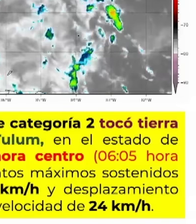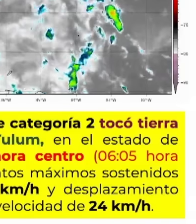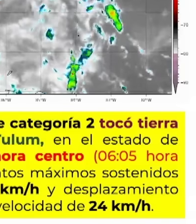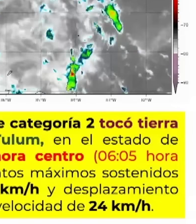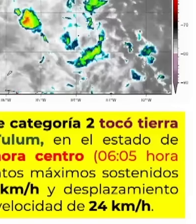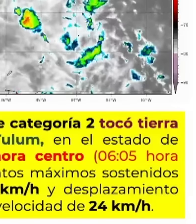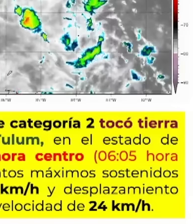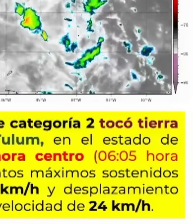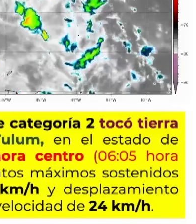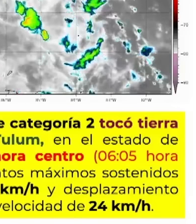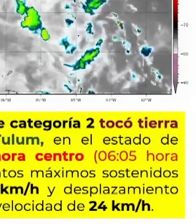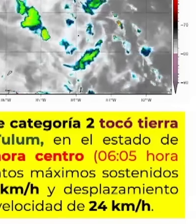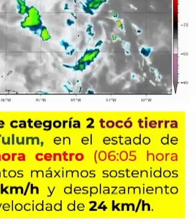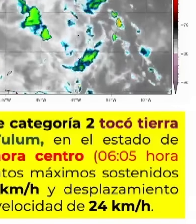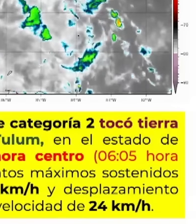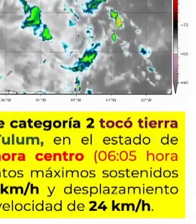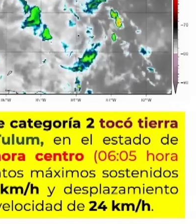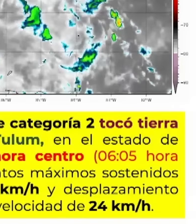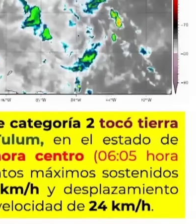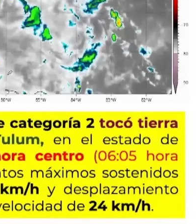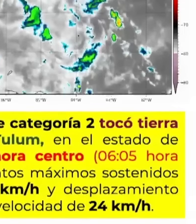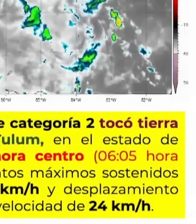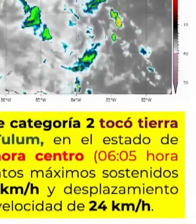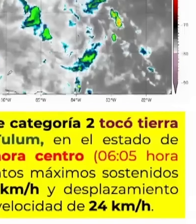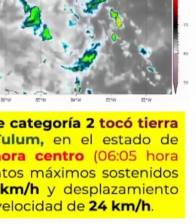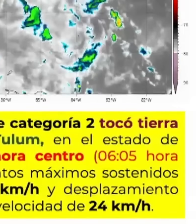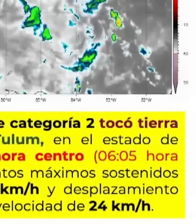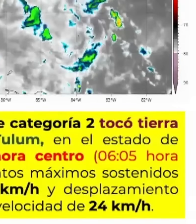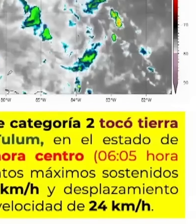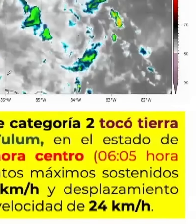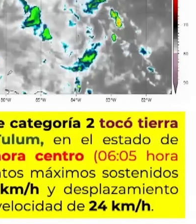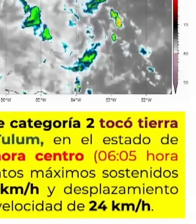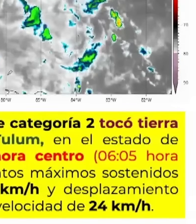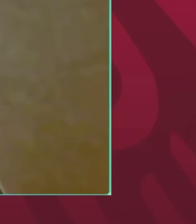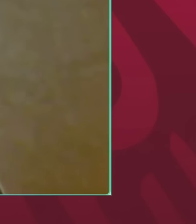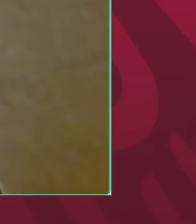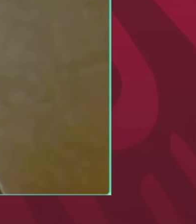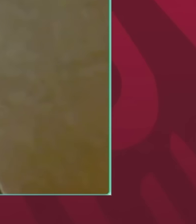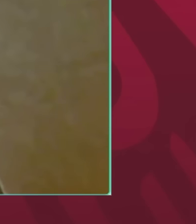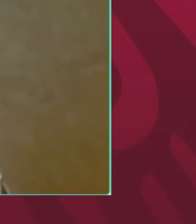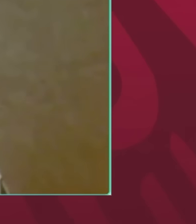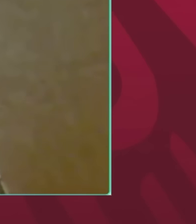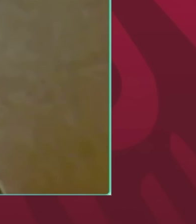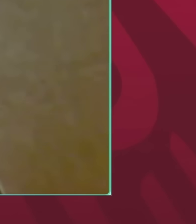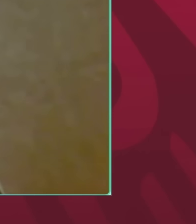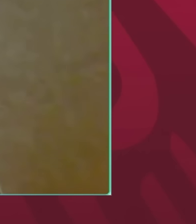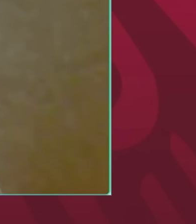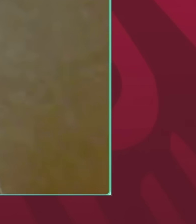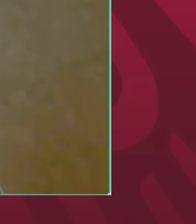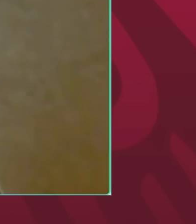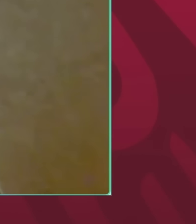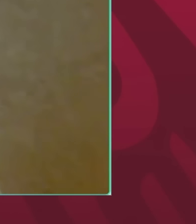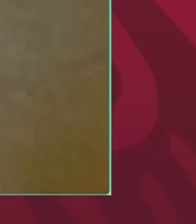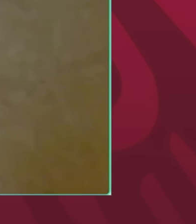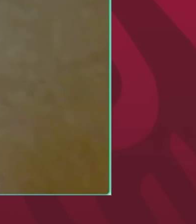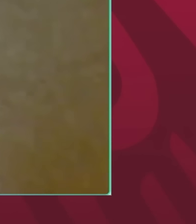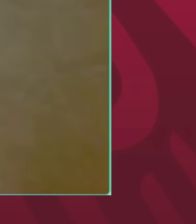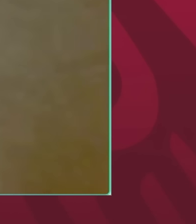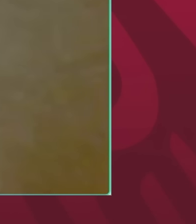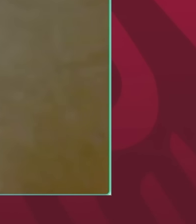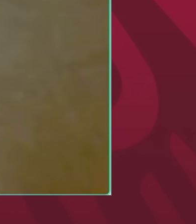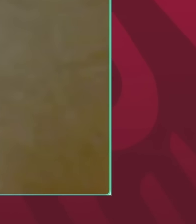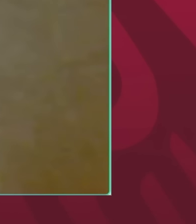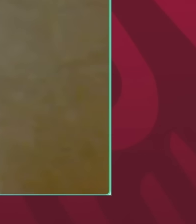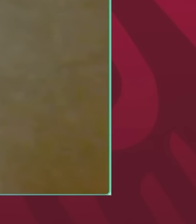de auxilio. Ya estamos haciendo recorridos principalmente en Tulum, en todo lo